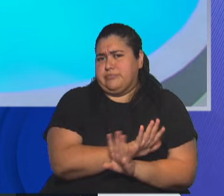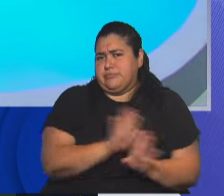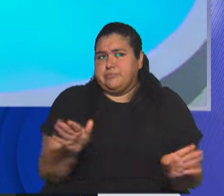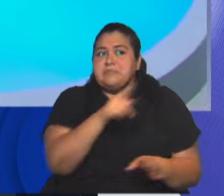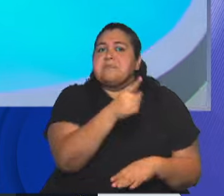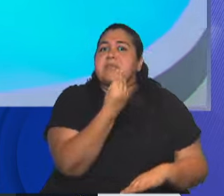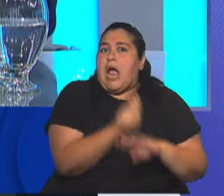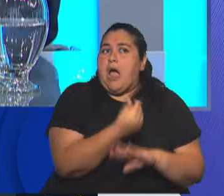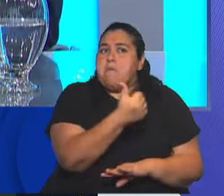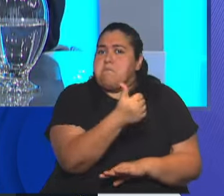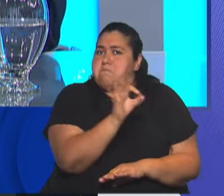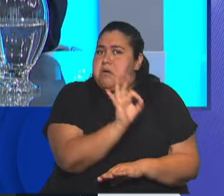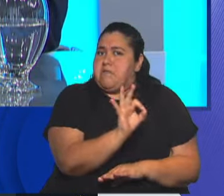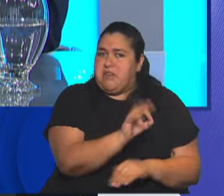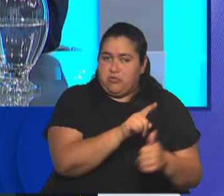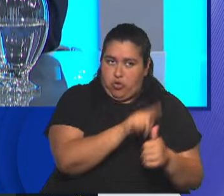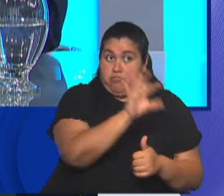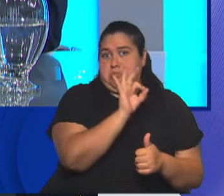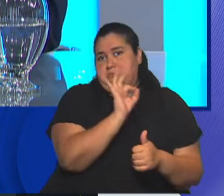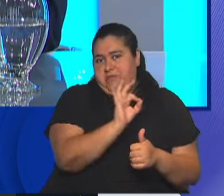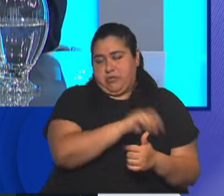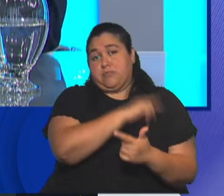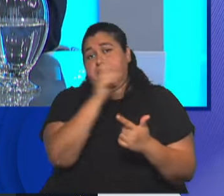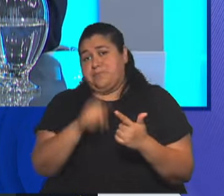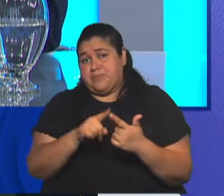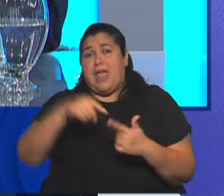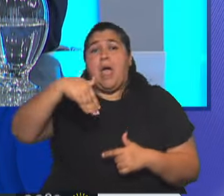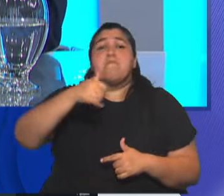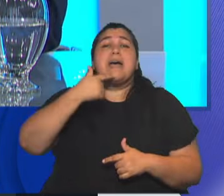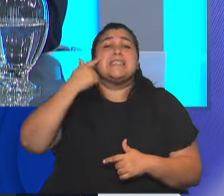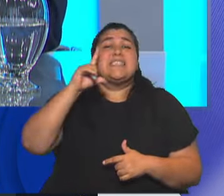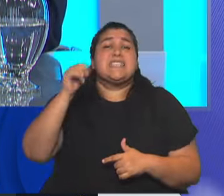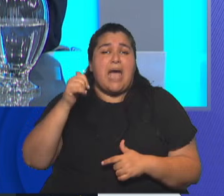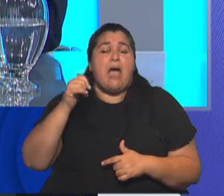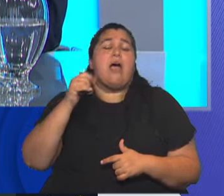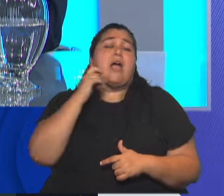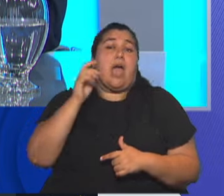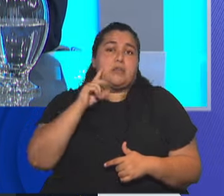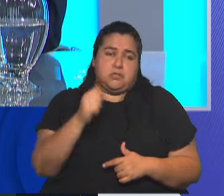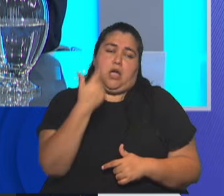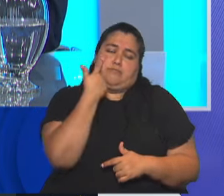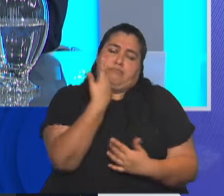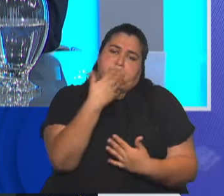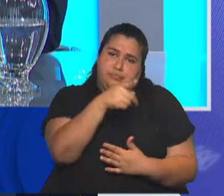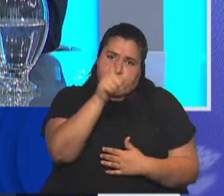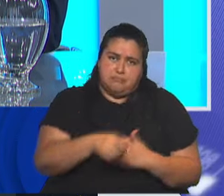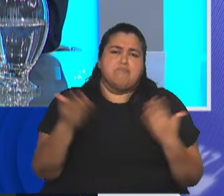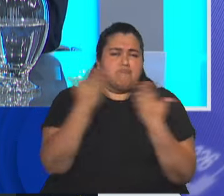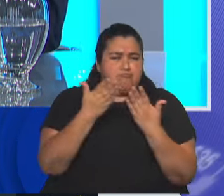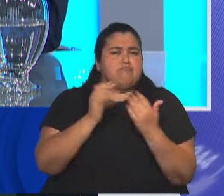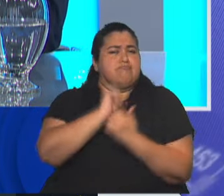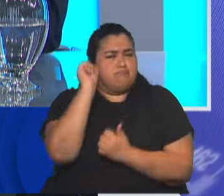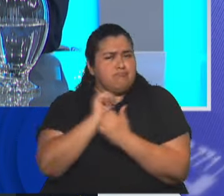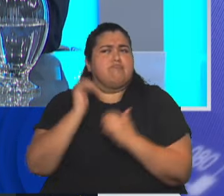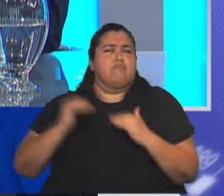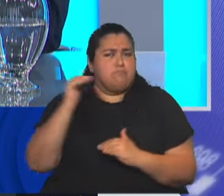candidato. Segundo, el doctor García Mancilla, lo conozco mucho también, académico, estudioso,